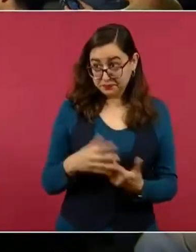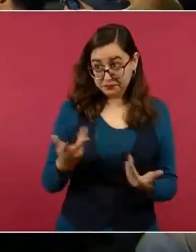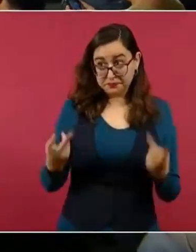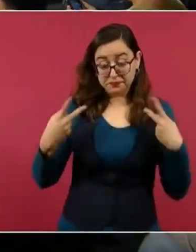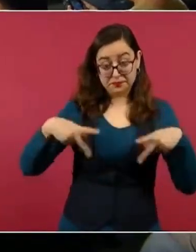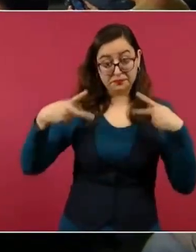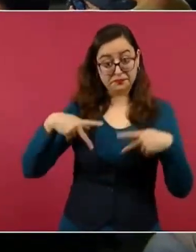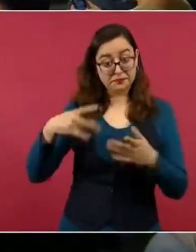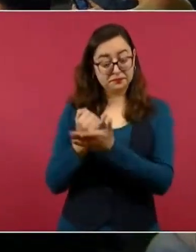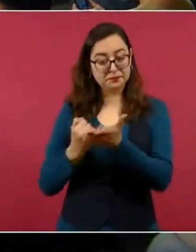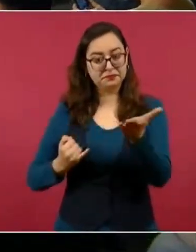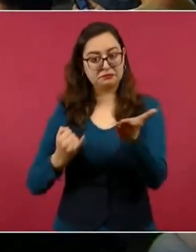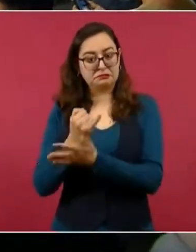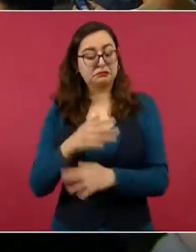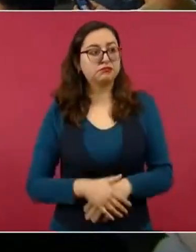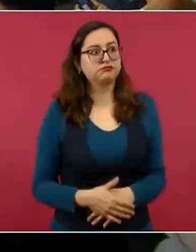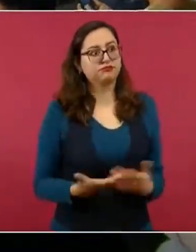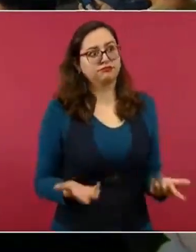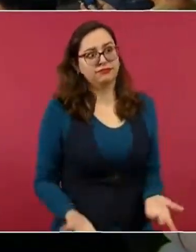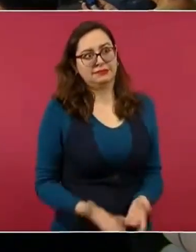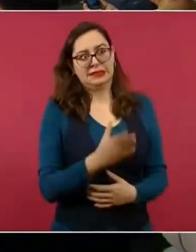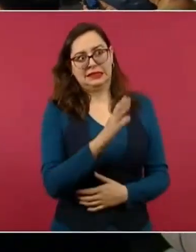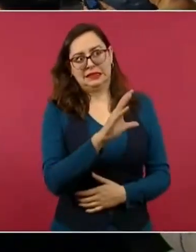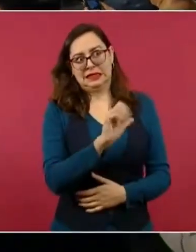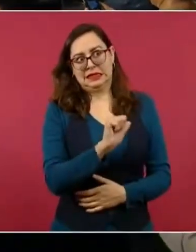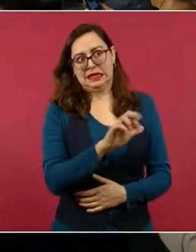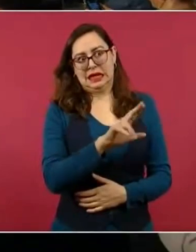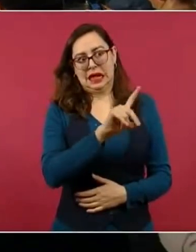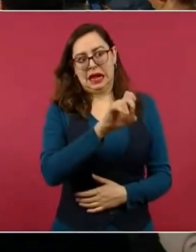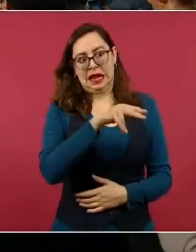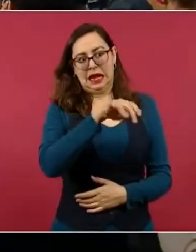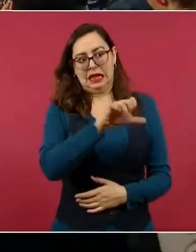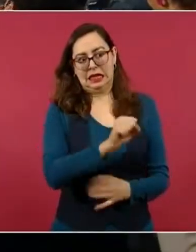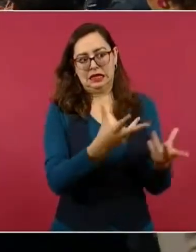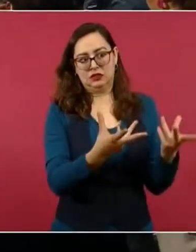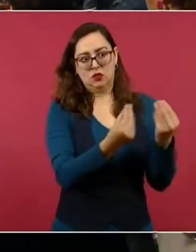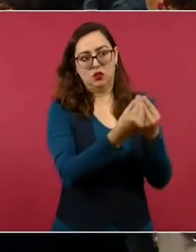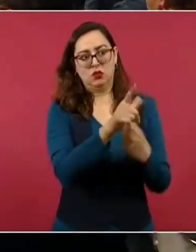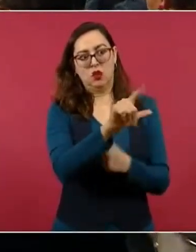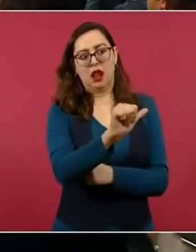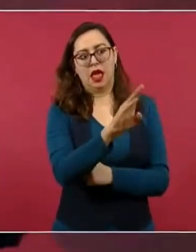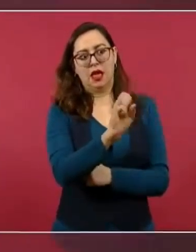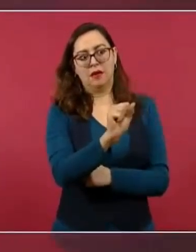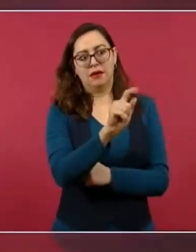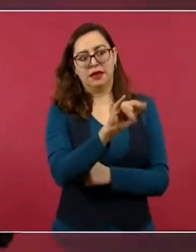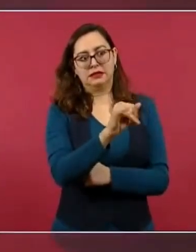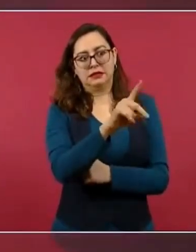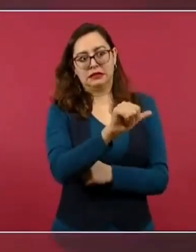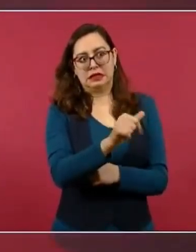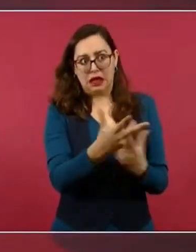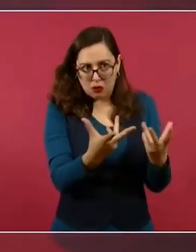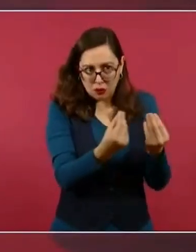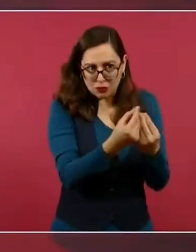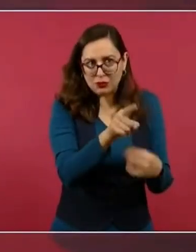por ejemplo, que Cuauhtémoc Cárdenas vaya en este grupo con Francisco Labastida, por ejemplo? Pero es